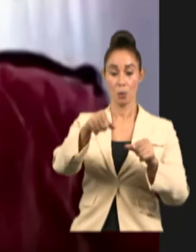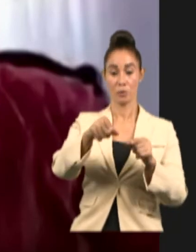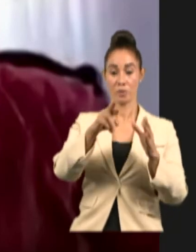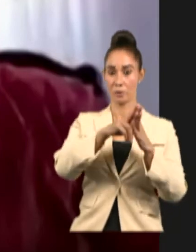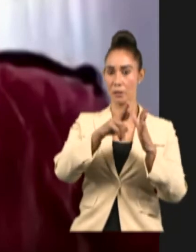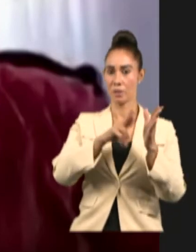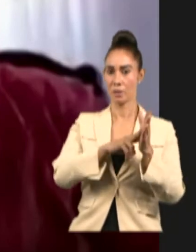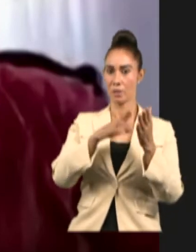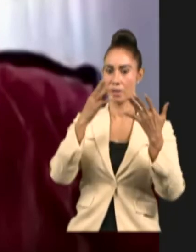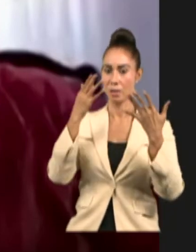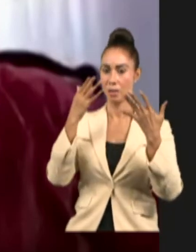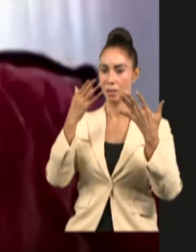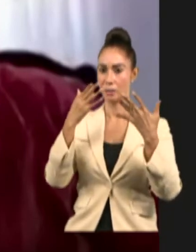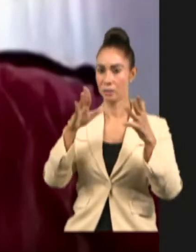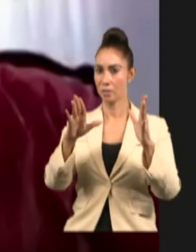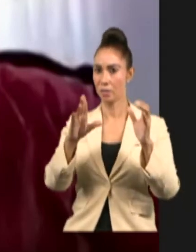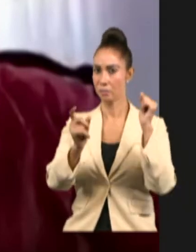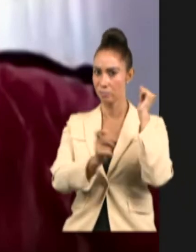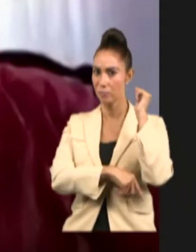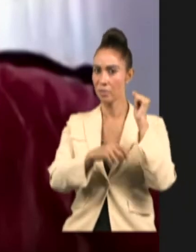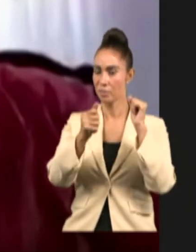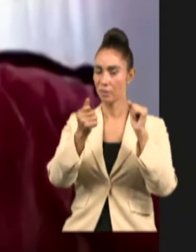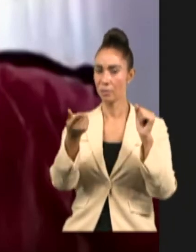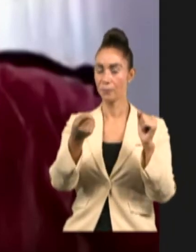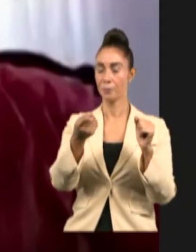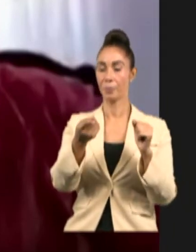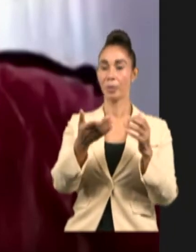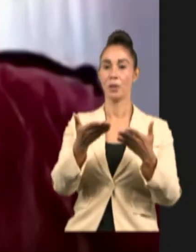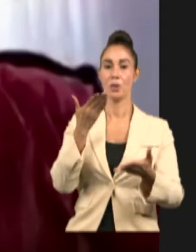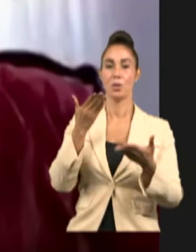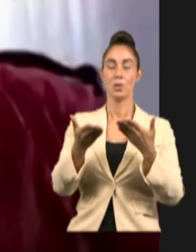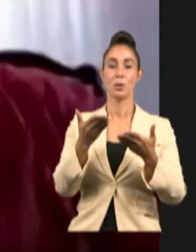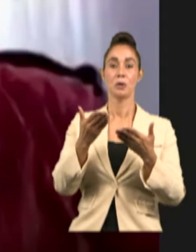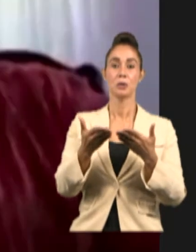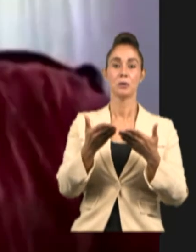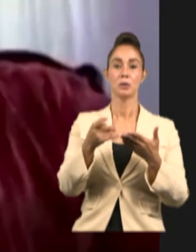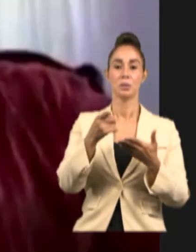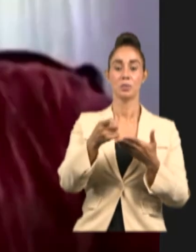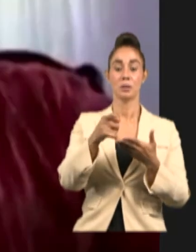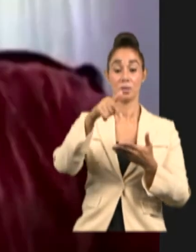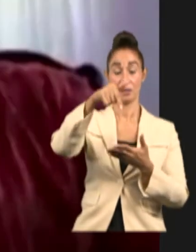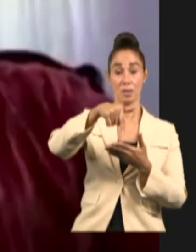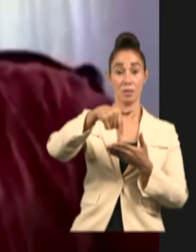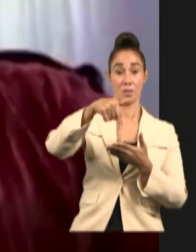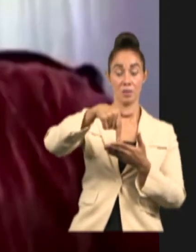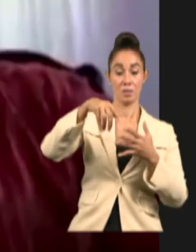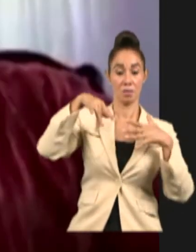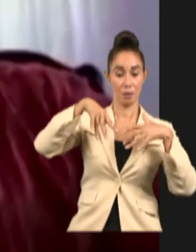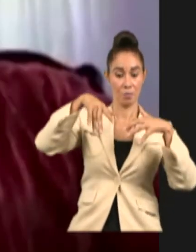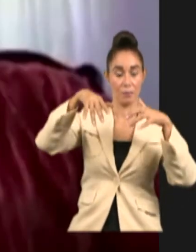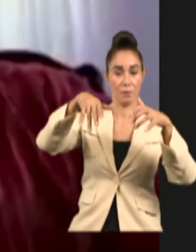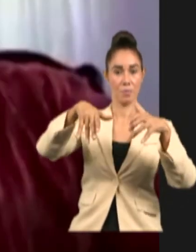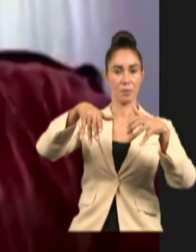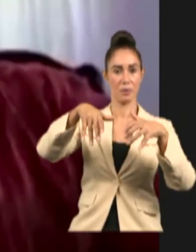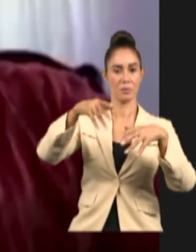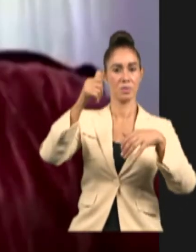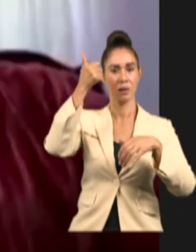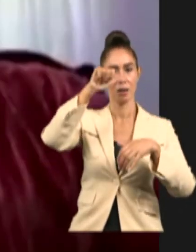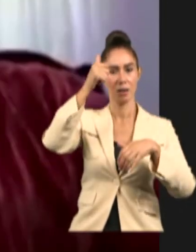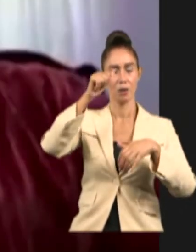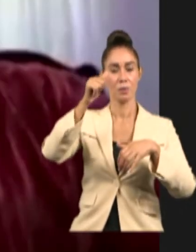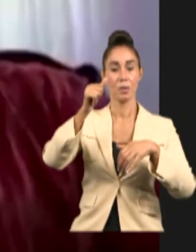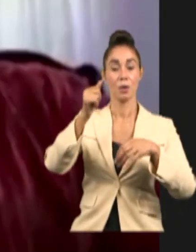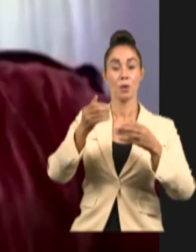sanitario, a sabiendas de que muy probablemente ocurrieron situaciones el domingo de que todo el que